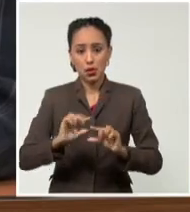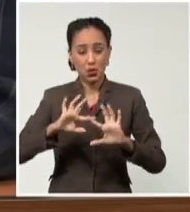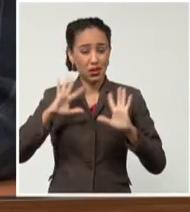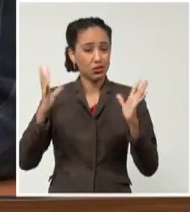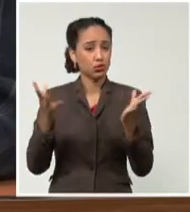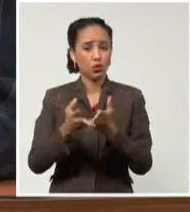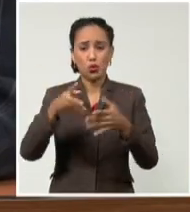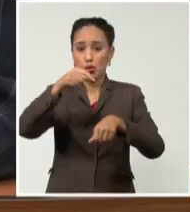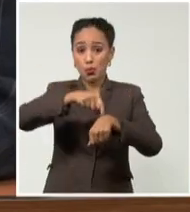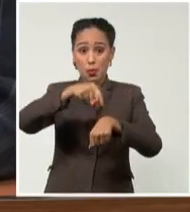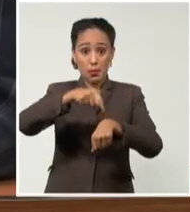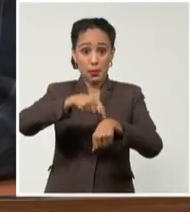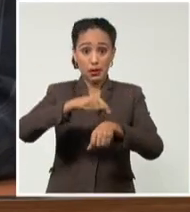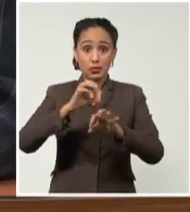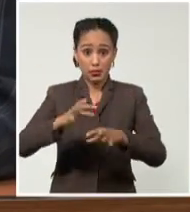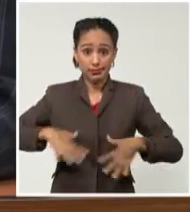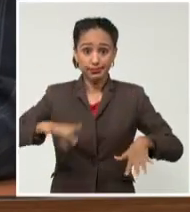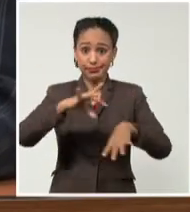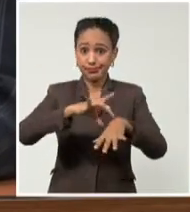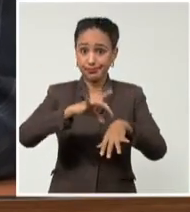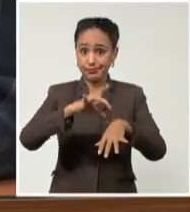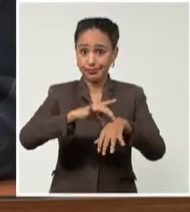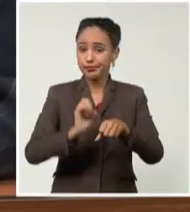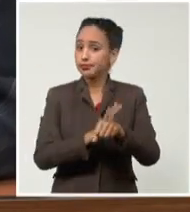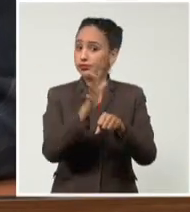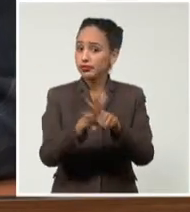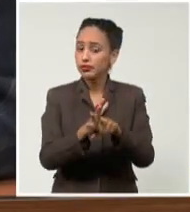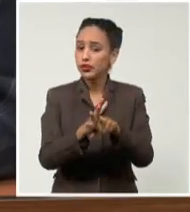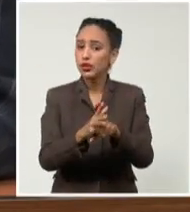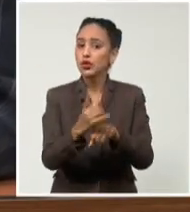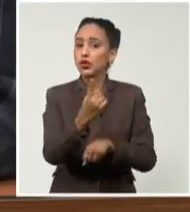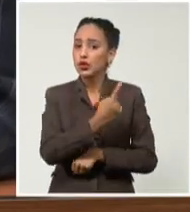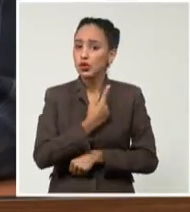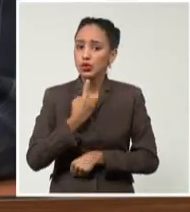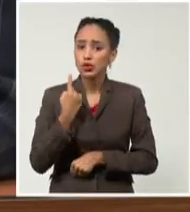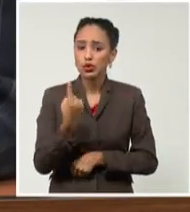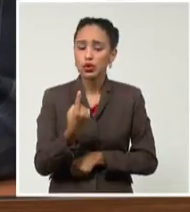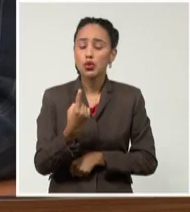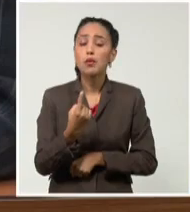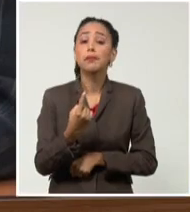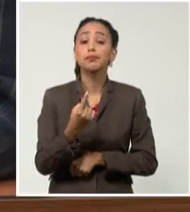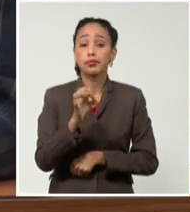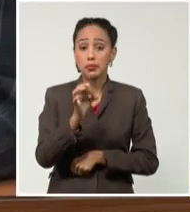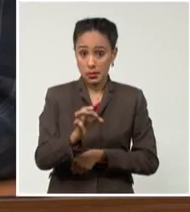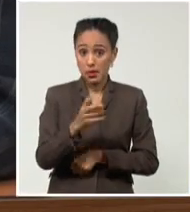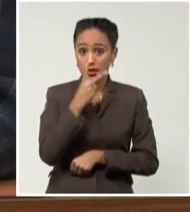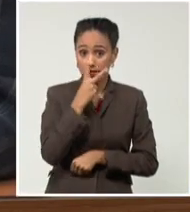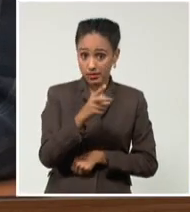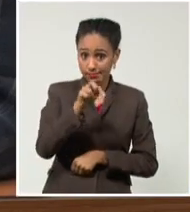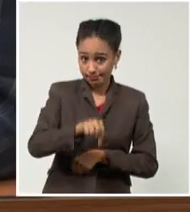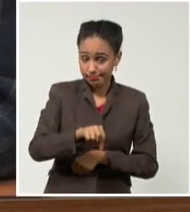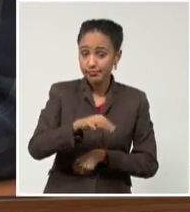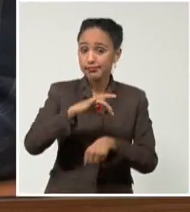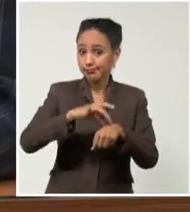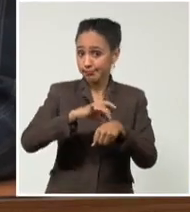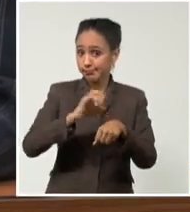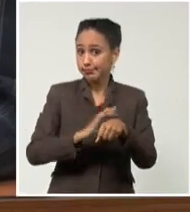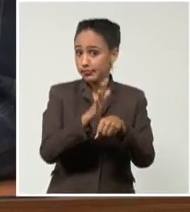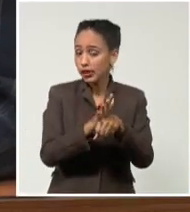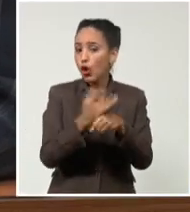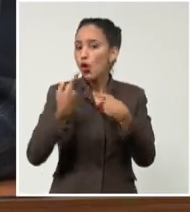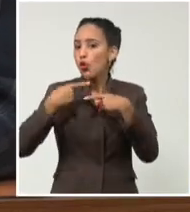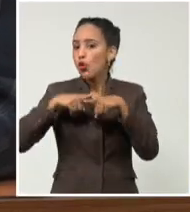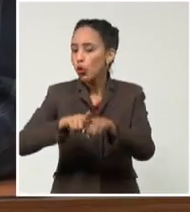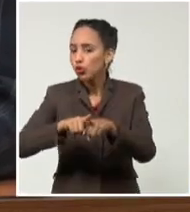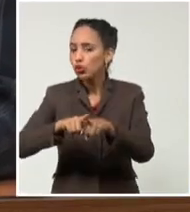hemos estado echando esta batalla contra la COVID, pero también la situación económica derivada de